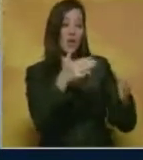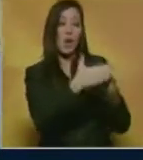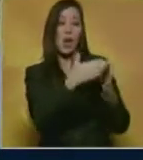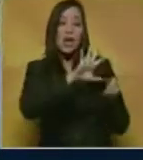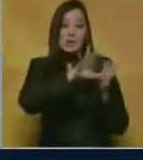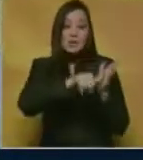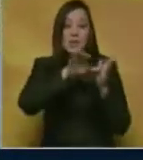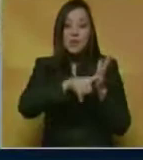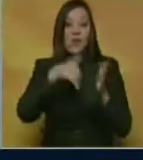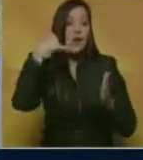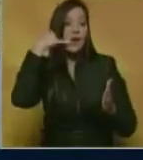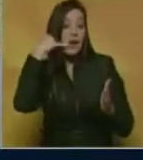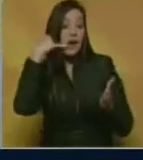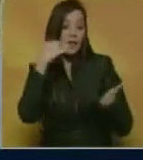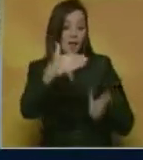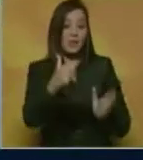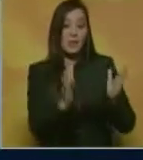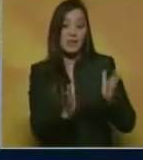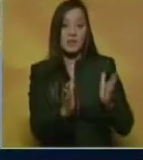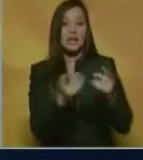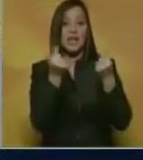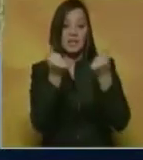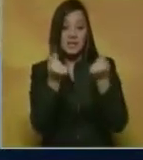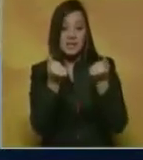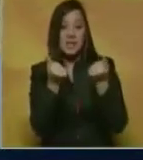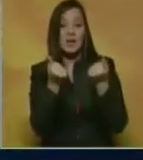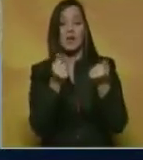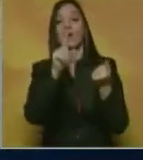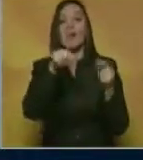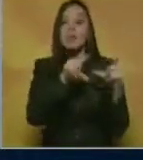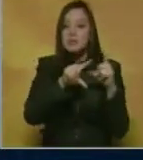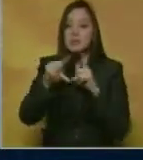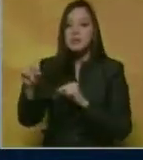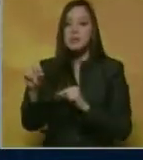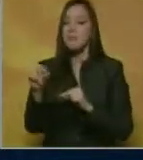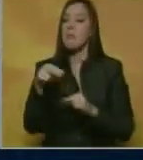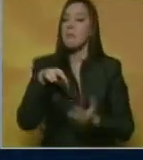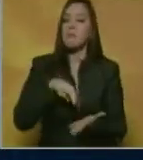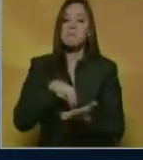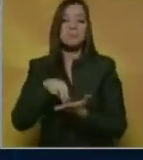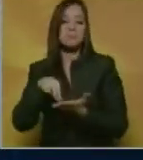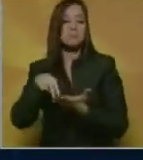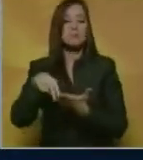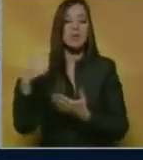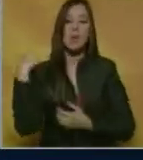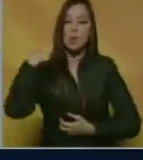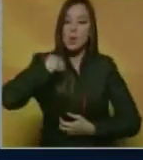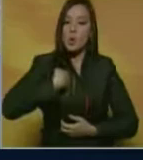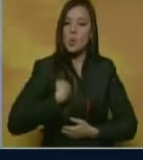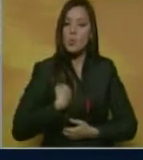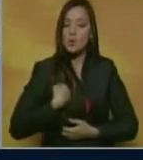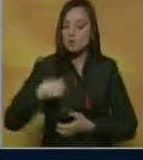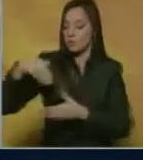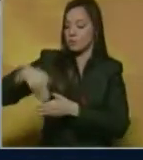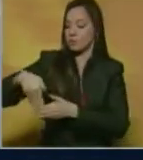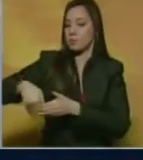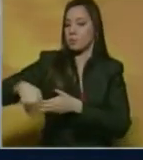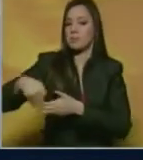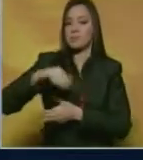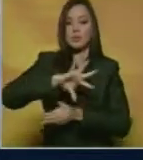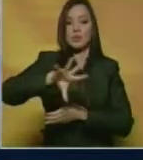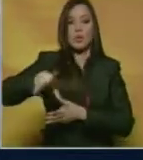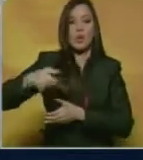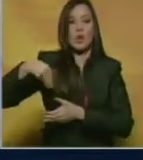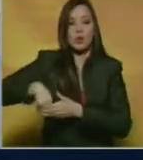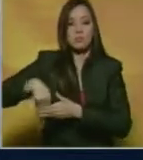hurtó varios celulares, tabletas y dinero en efectivo y salió del colegio como si nada con un bolso cargado con las pertenencias de las